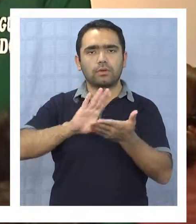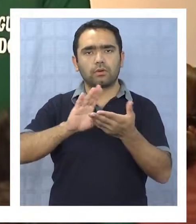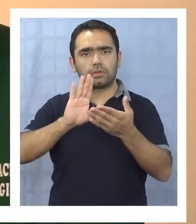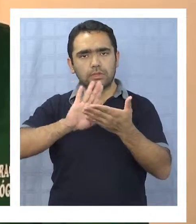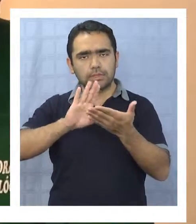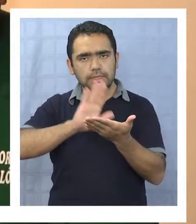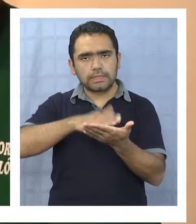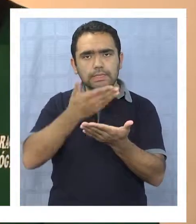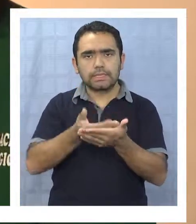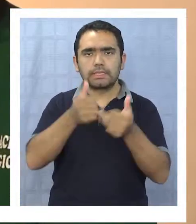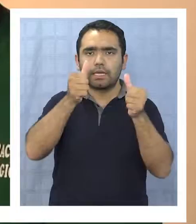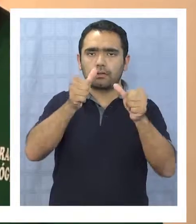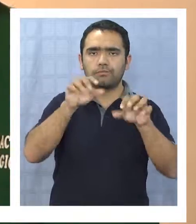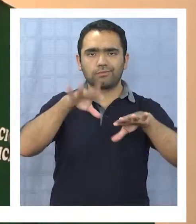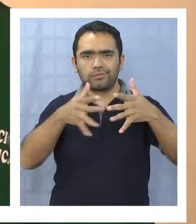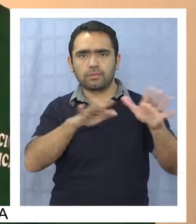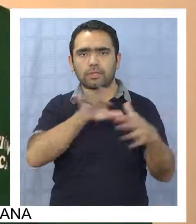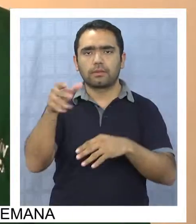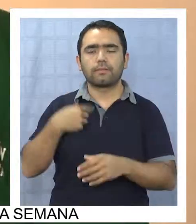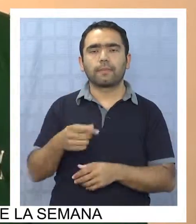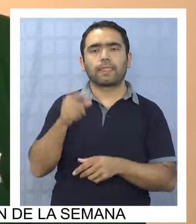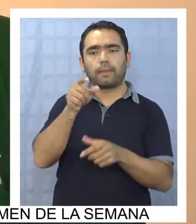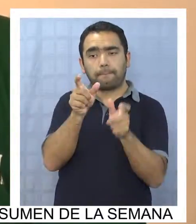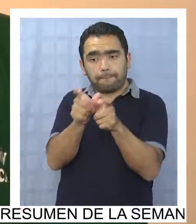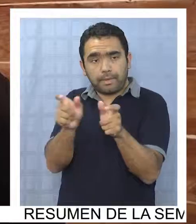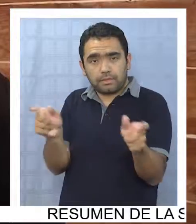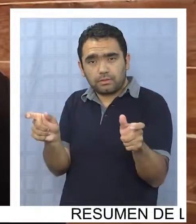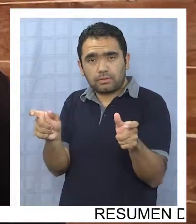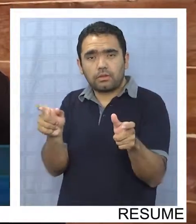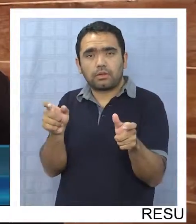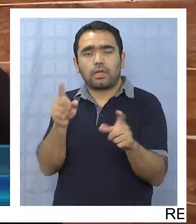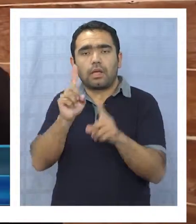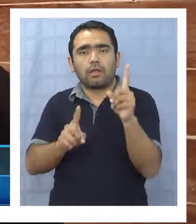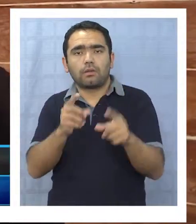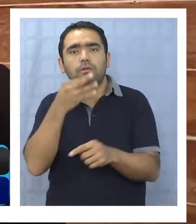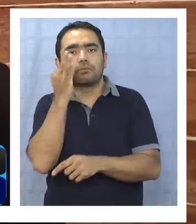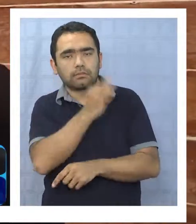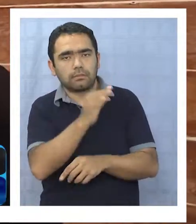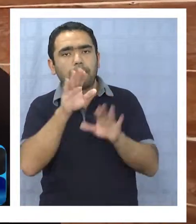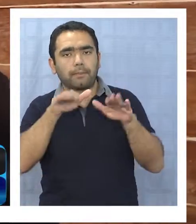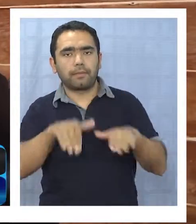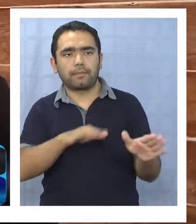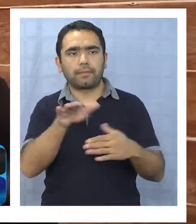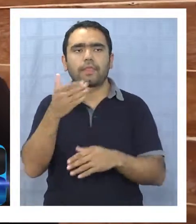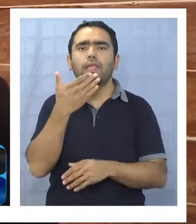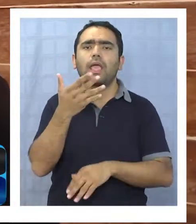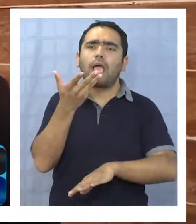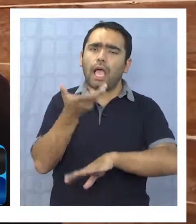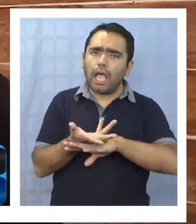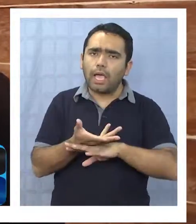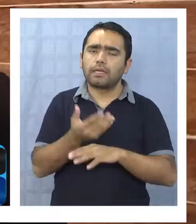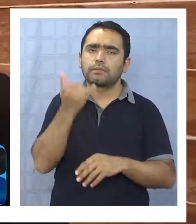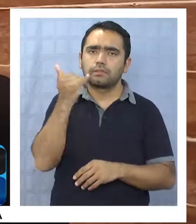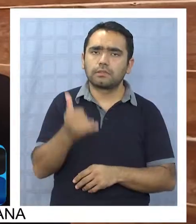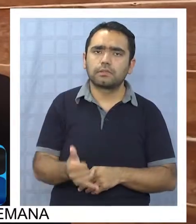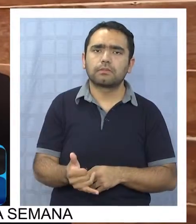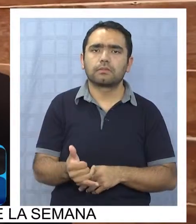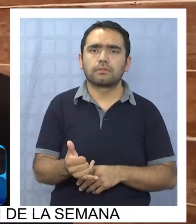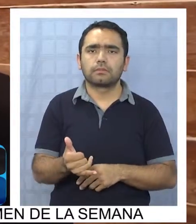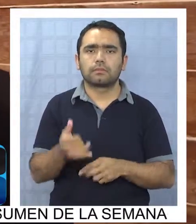también se comparten las críticas por la medida. Existe el traslado normalmente de los